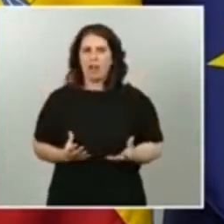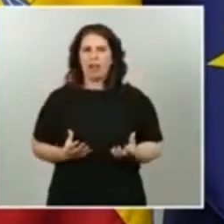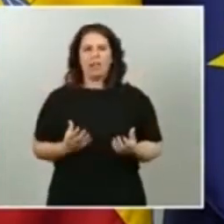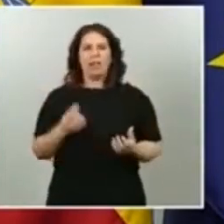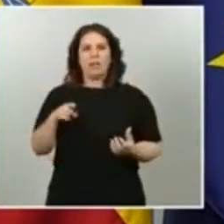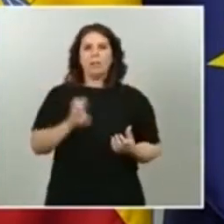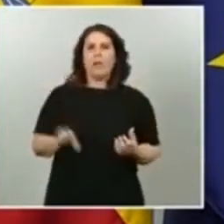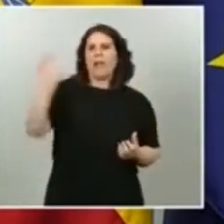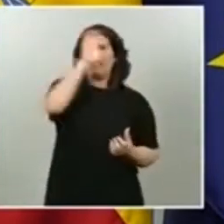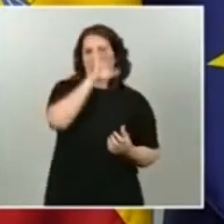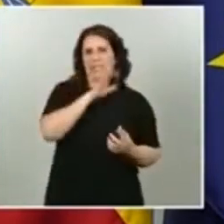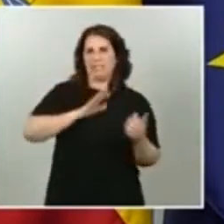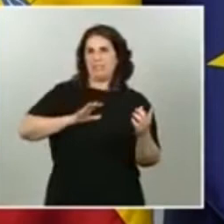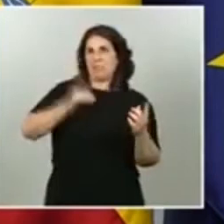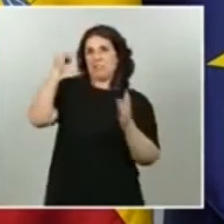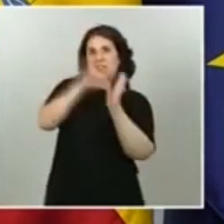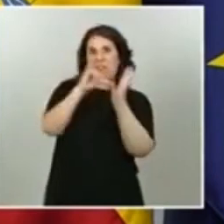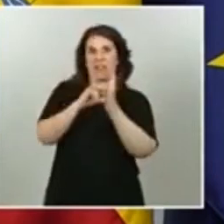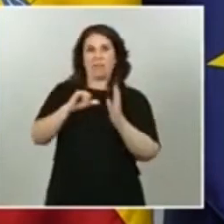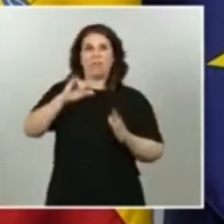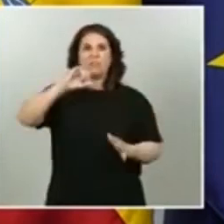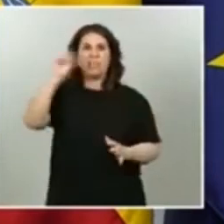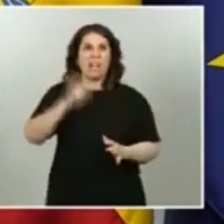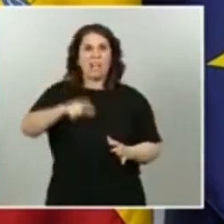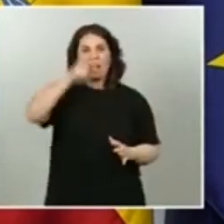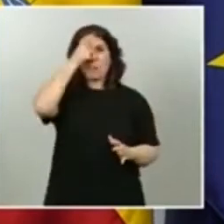entorno, me acuerdo que cité Italia, Alemania, Francia,